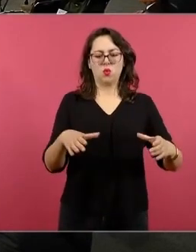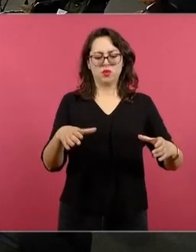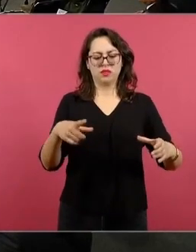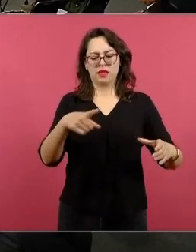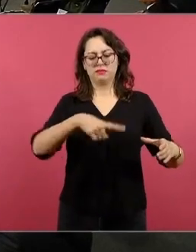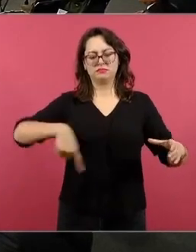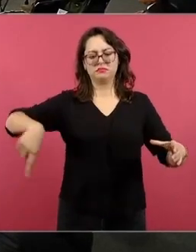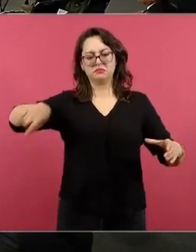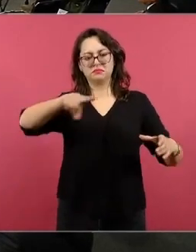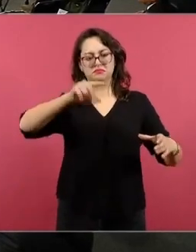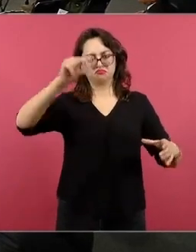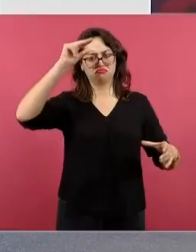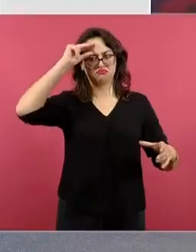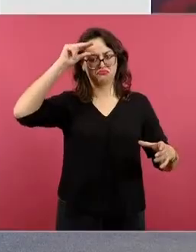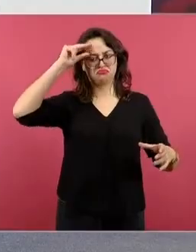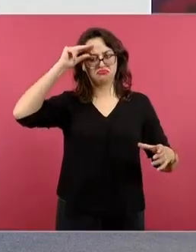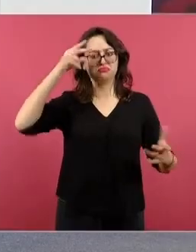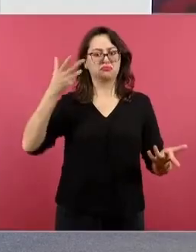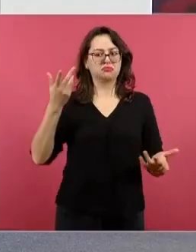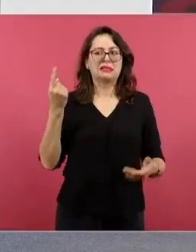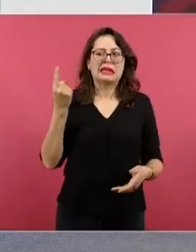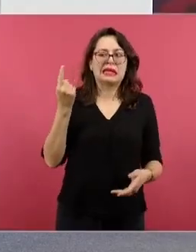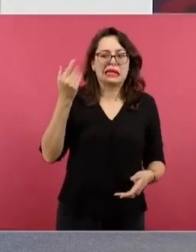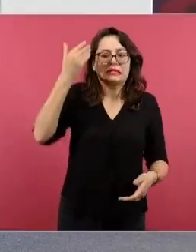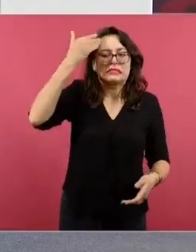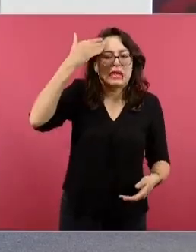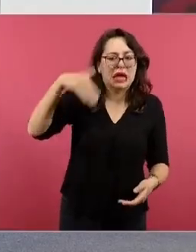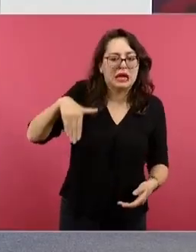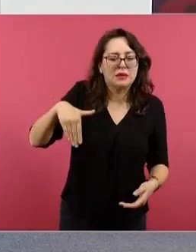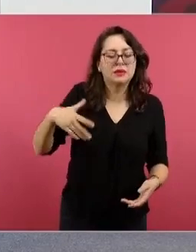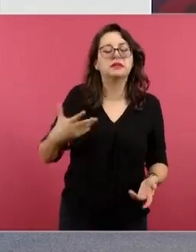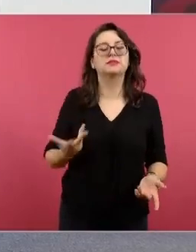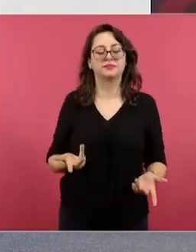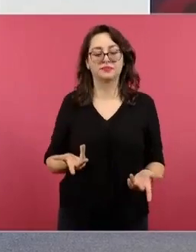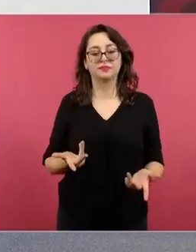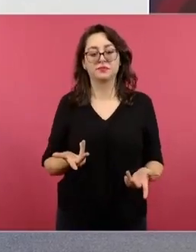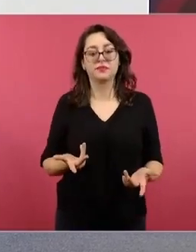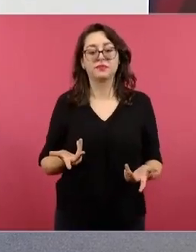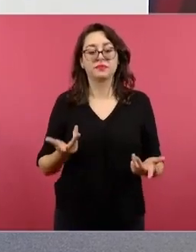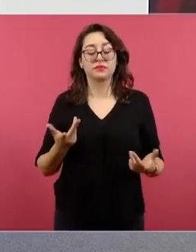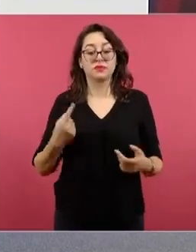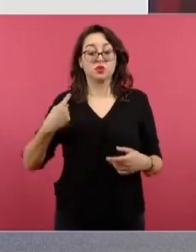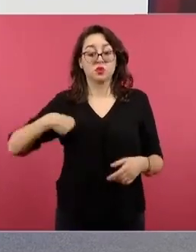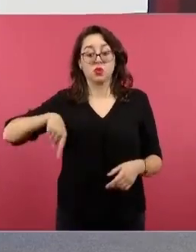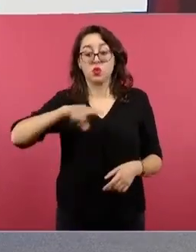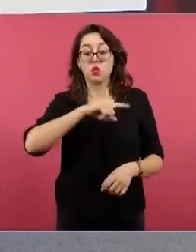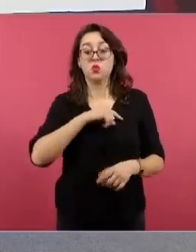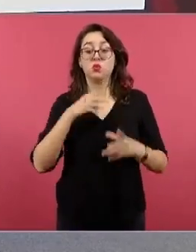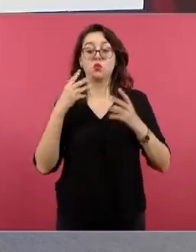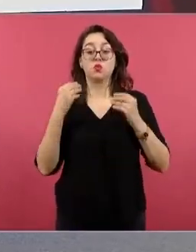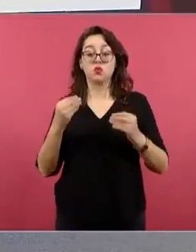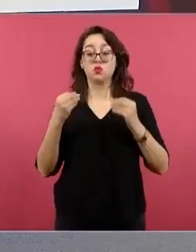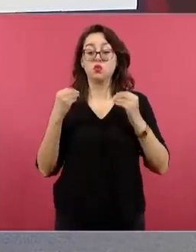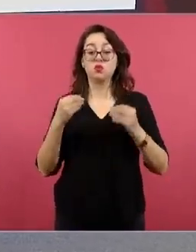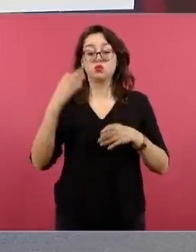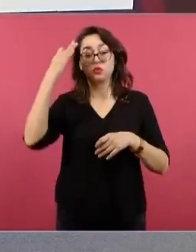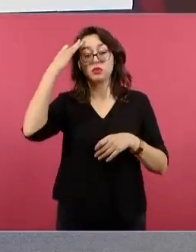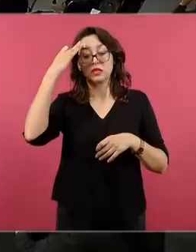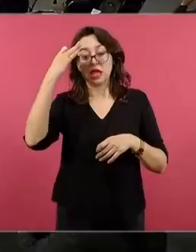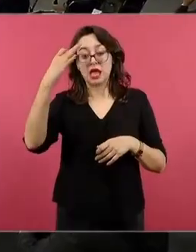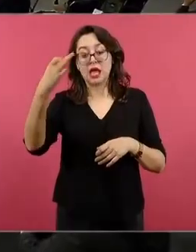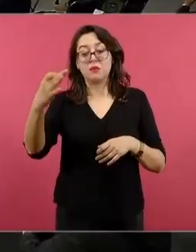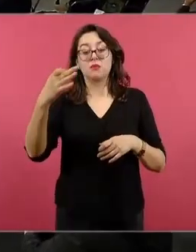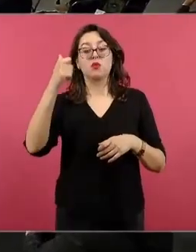apartado, desde hace mucho tiempo, y los docentes como conocimiento de causa, siempre hacemos una